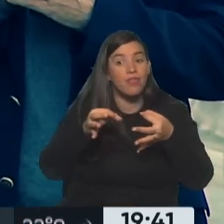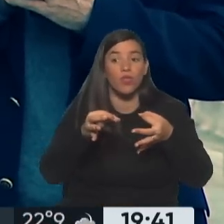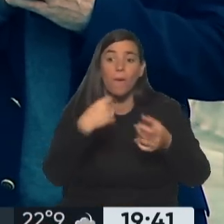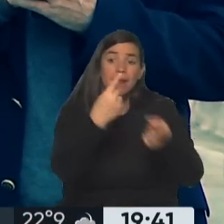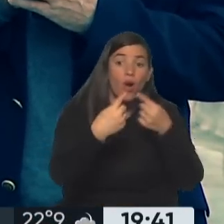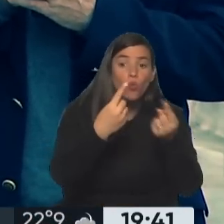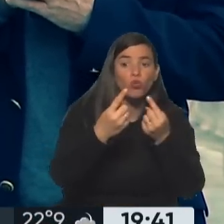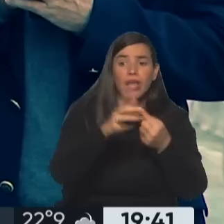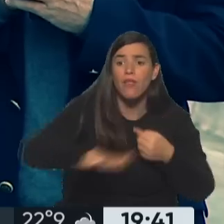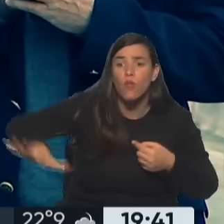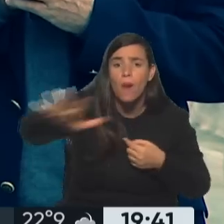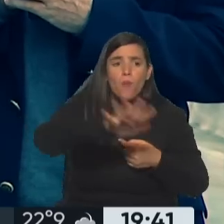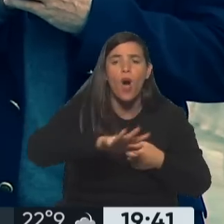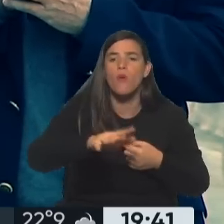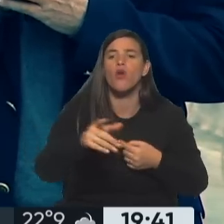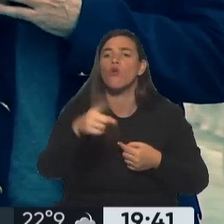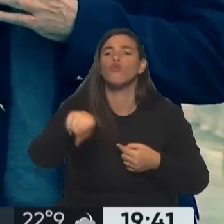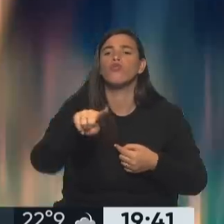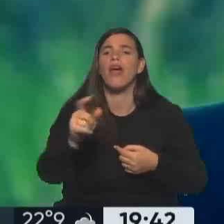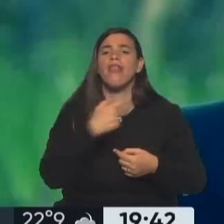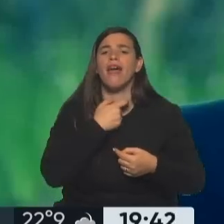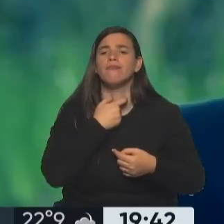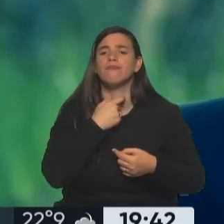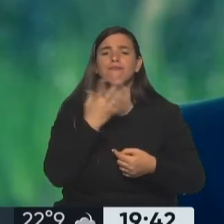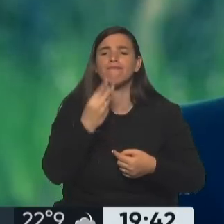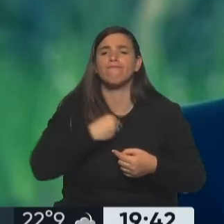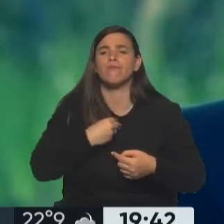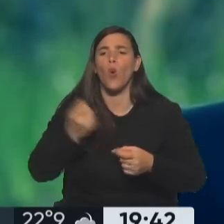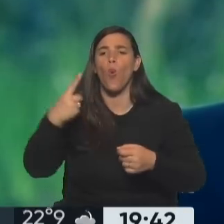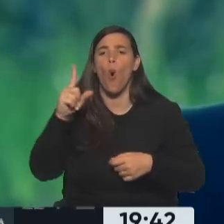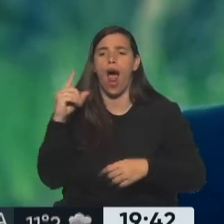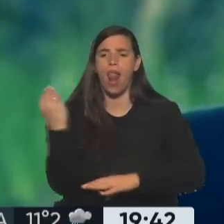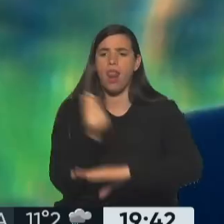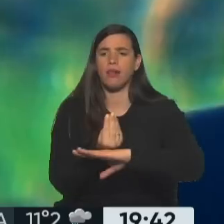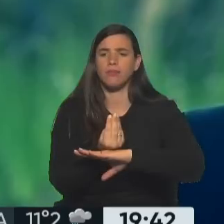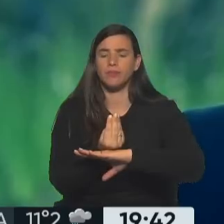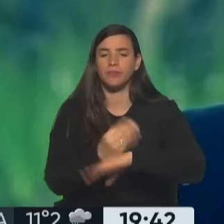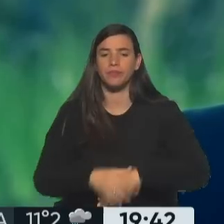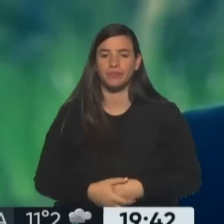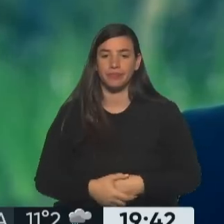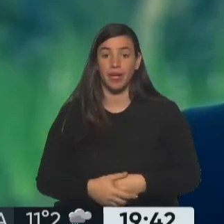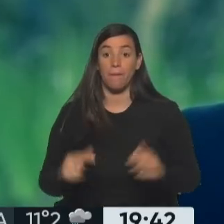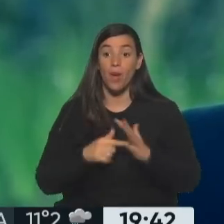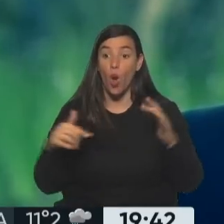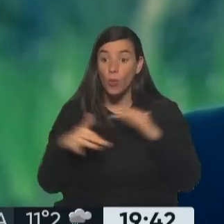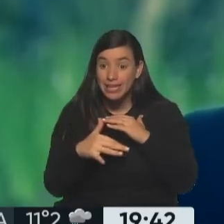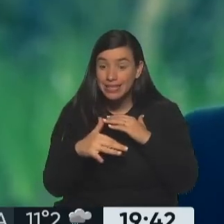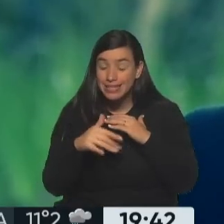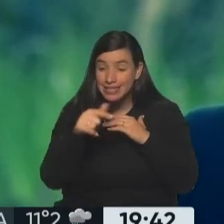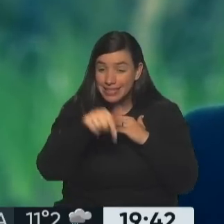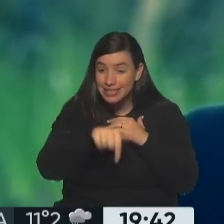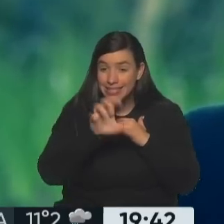quién prefiere que los represente mejor en esta interna. En la provincia de Buenos Aires, lo anunciamos ayer, cada precandidato a presidente